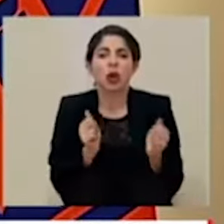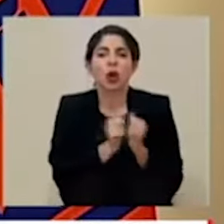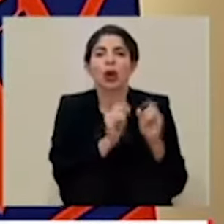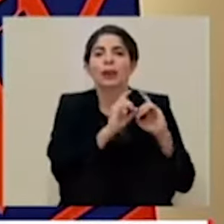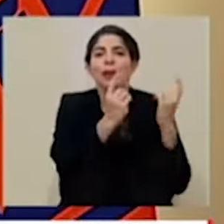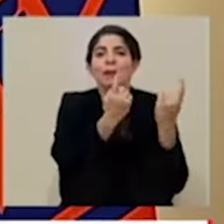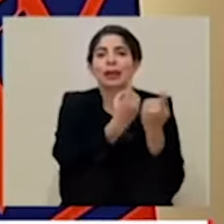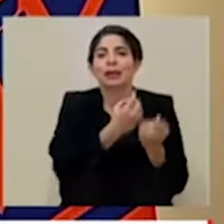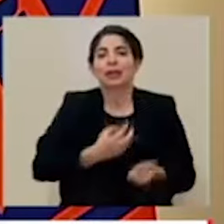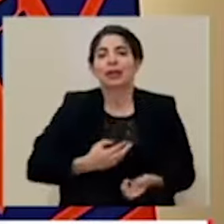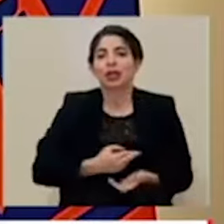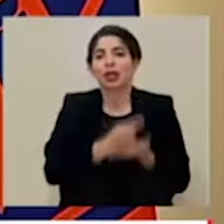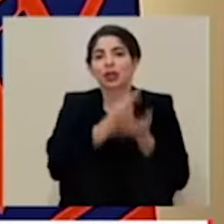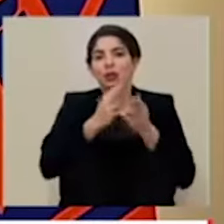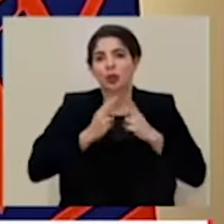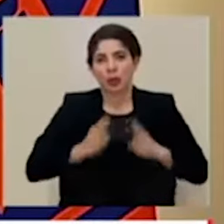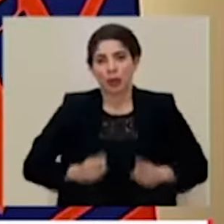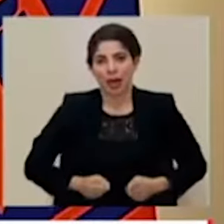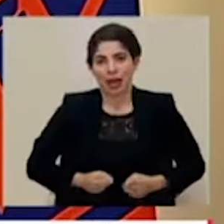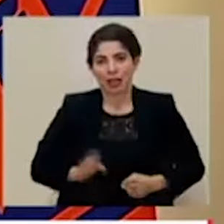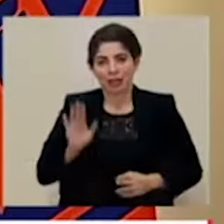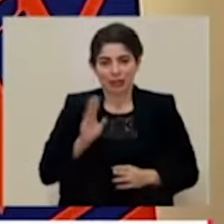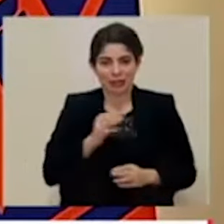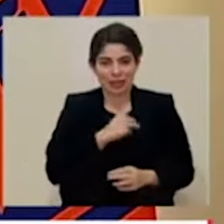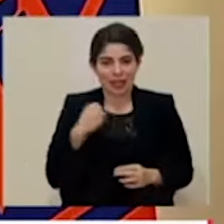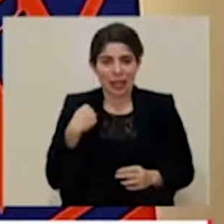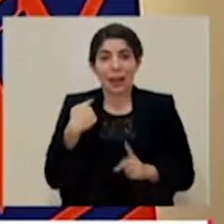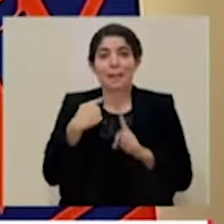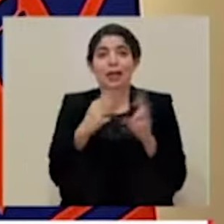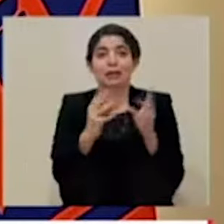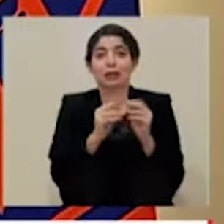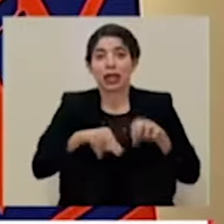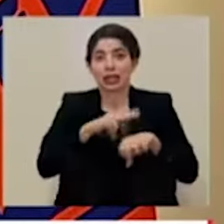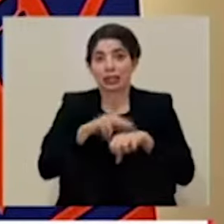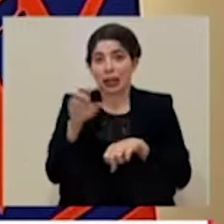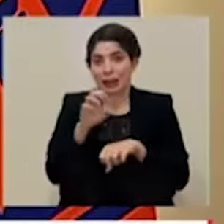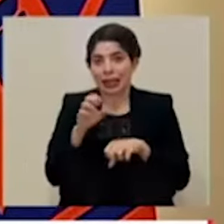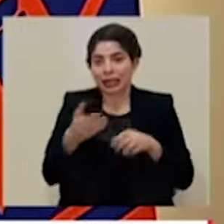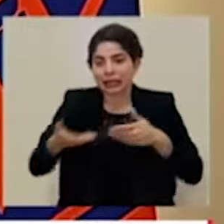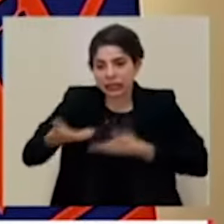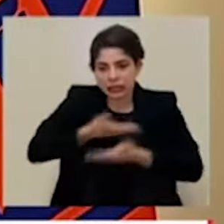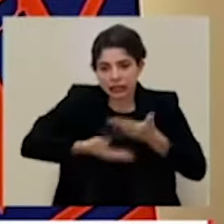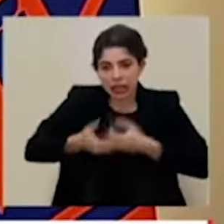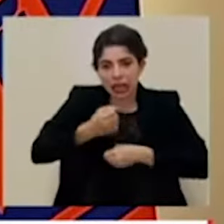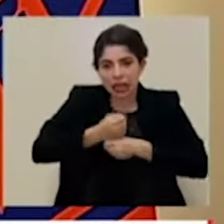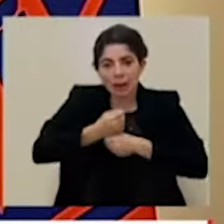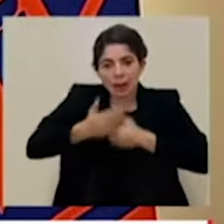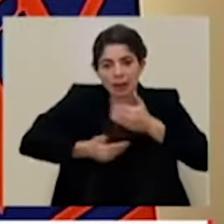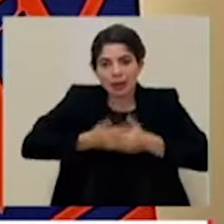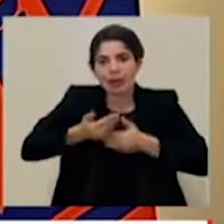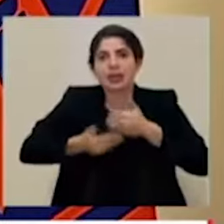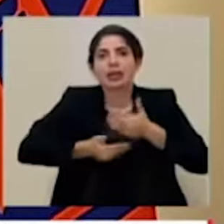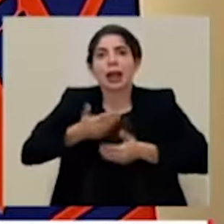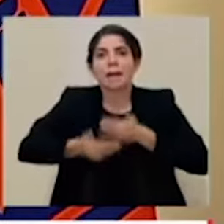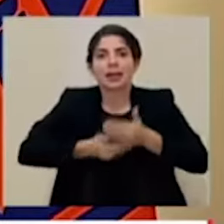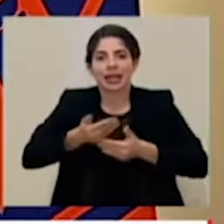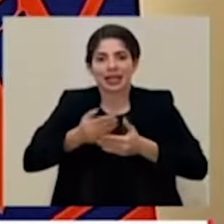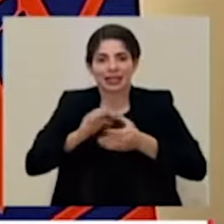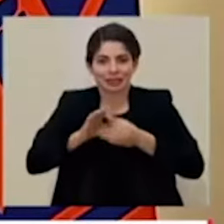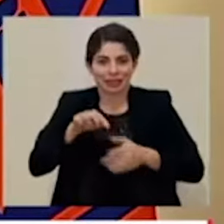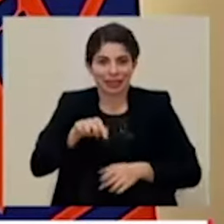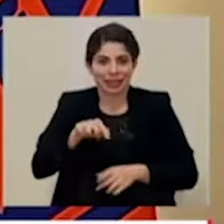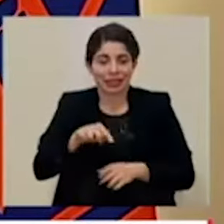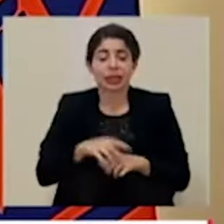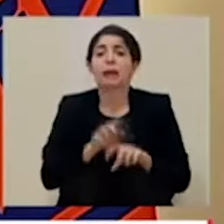departamentos de recursos humanos, del Ministerio y de la Comisión Nacional de Emergencia para la tramitología correspondiente. Pero sí es